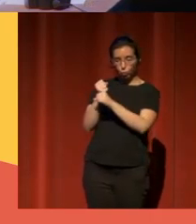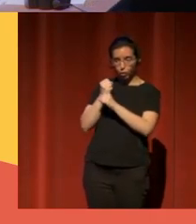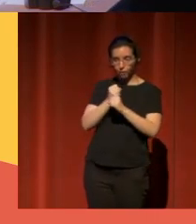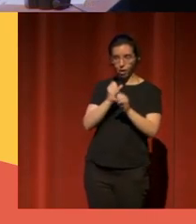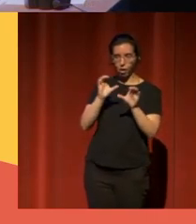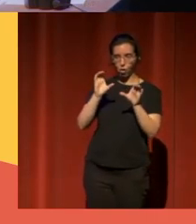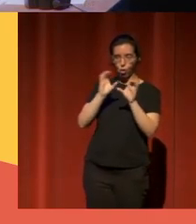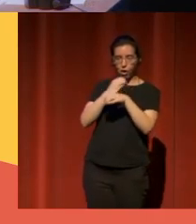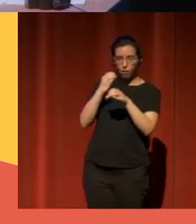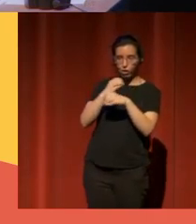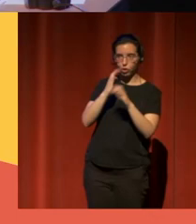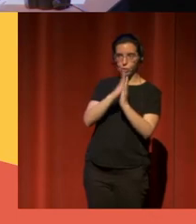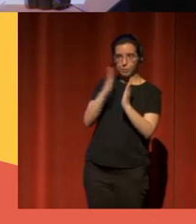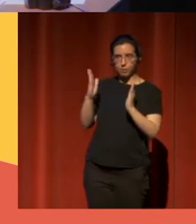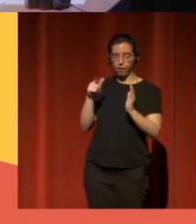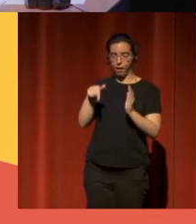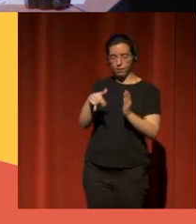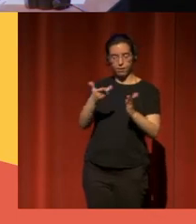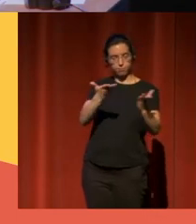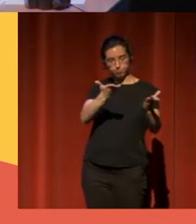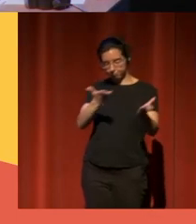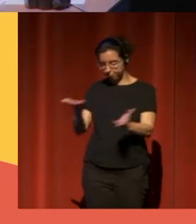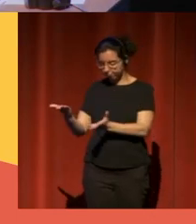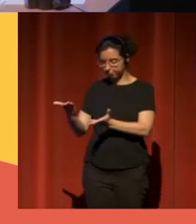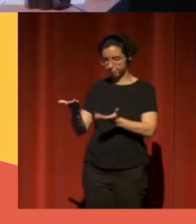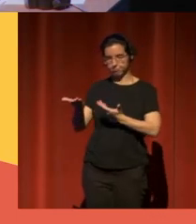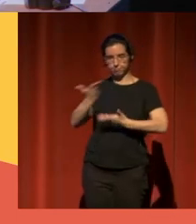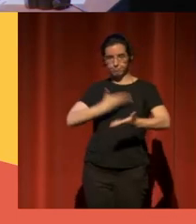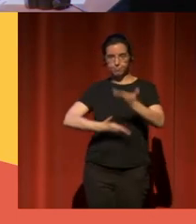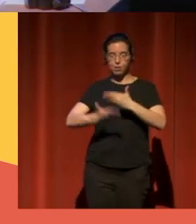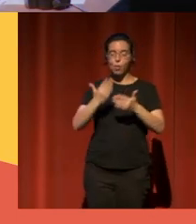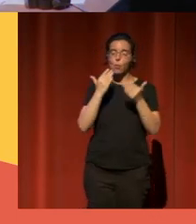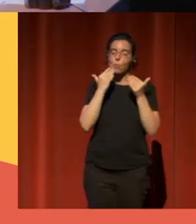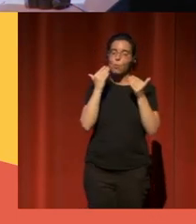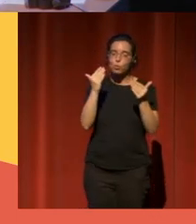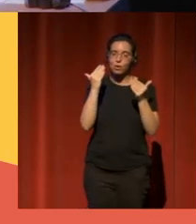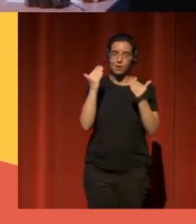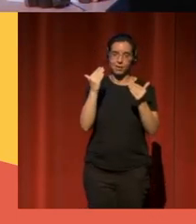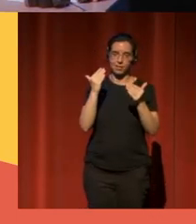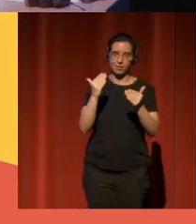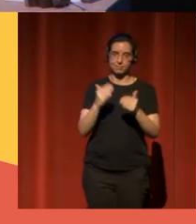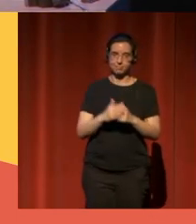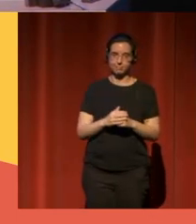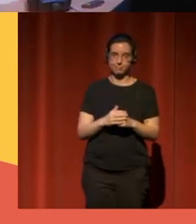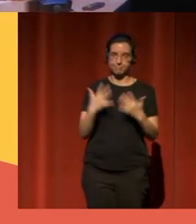laboratorios bibliotecarios, pues os invitamos a ello. Muchas gracias. Gracias.